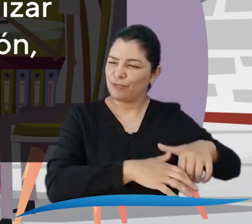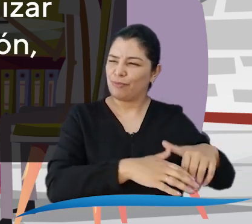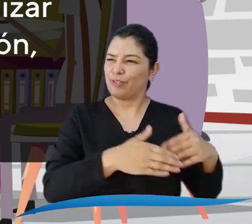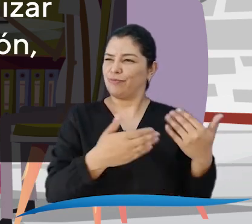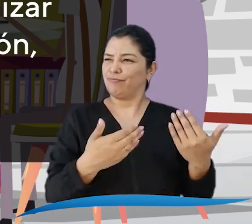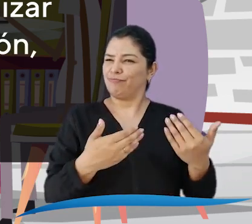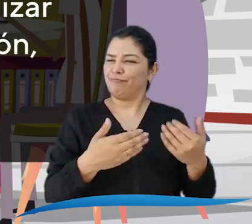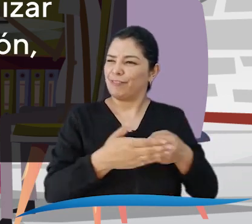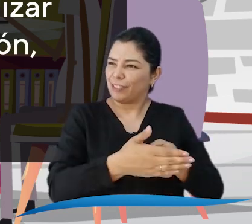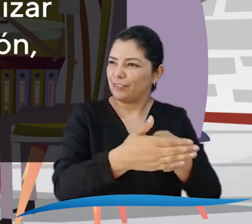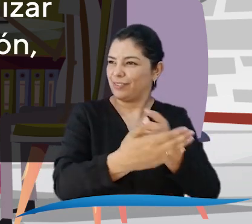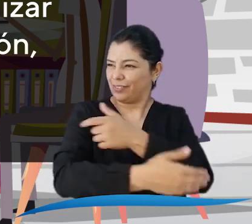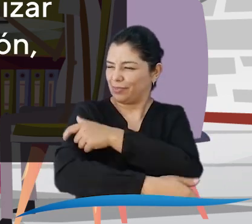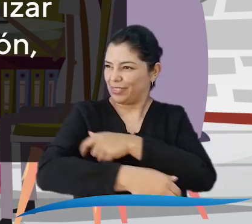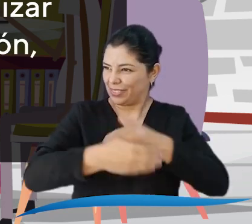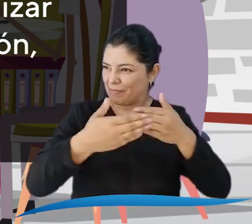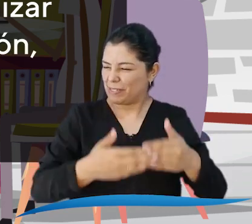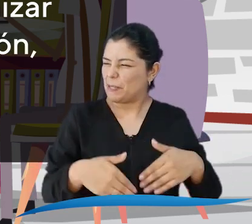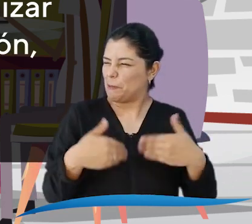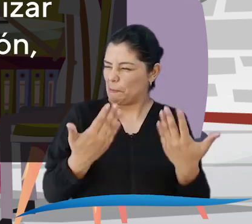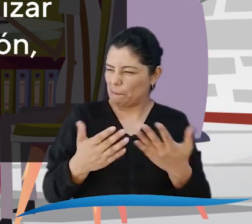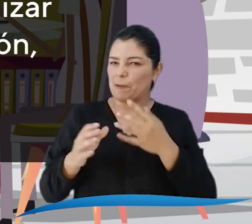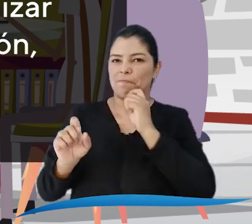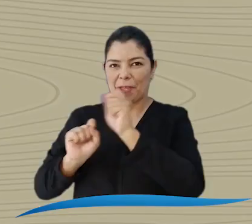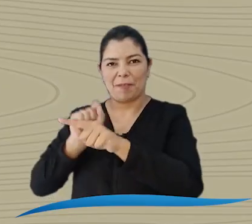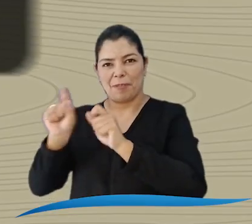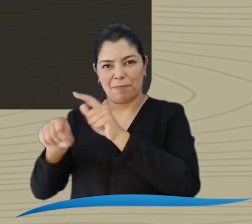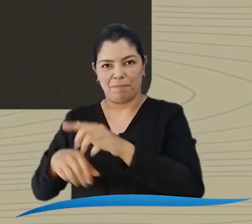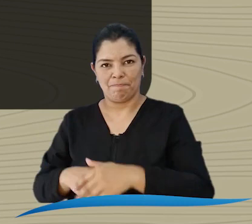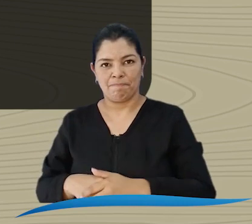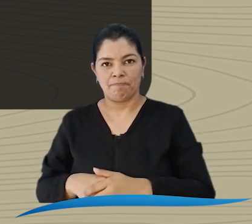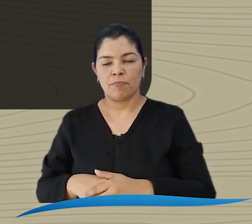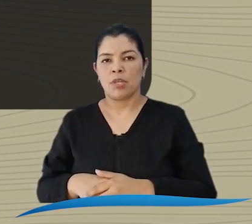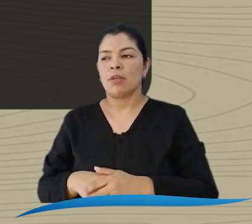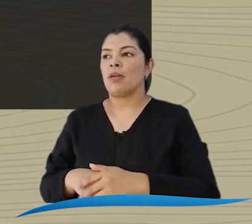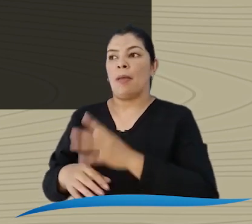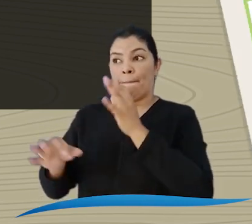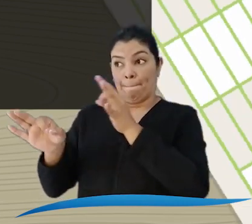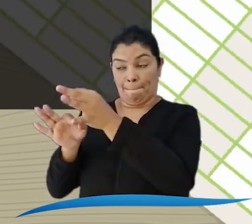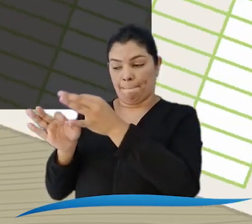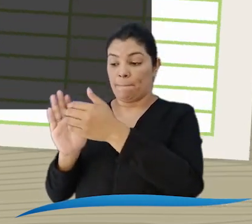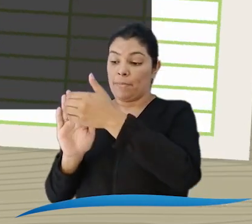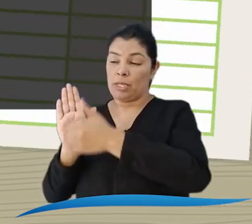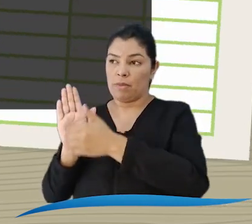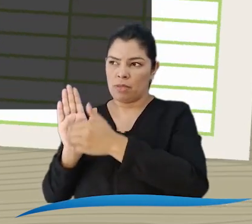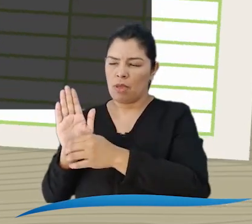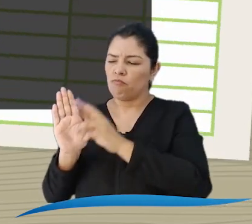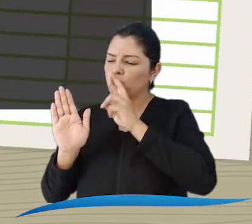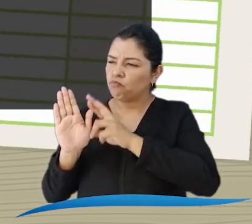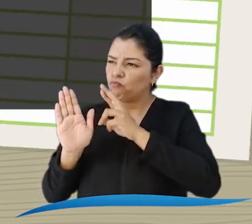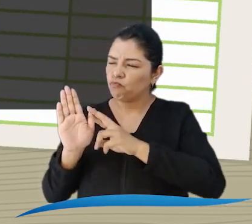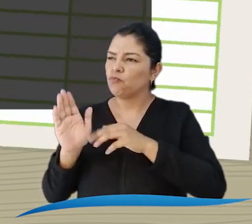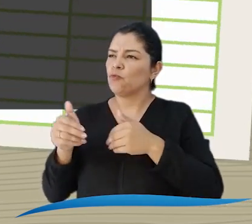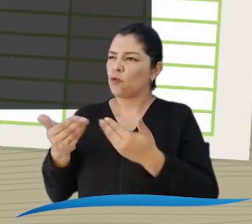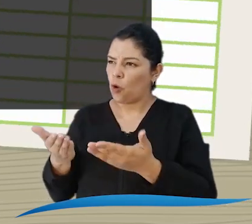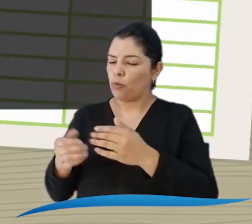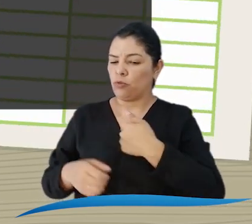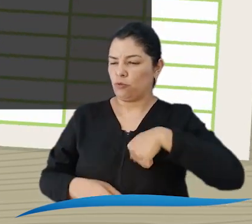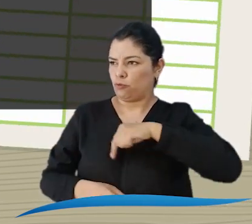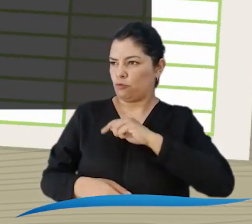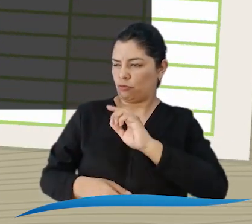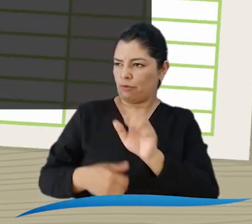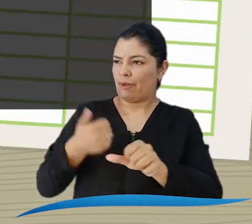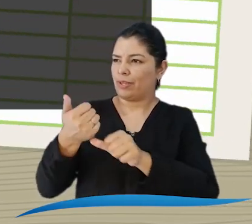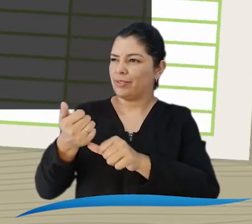funcionamiento y gestión de su comité territorial de discapacidad. Comenzaron explicando la aplicación del instrumento y brindando contexto